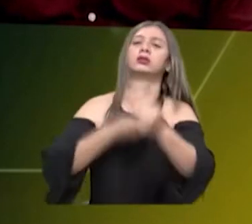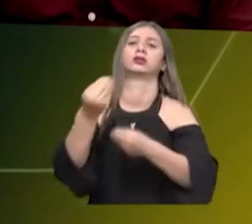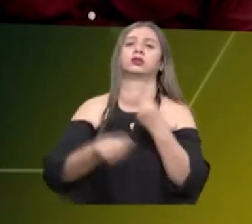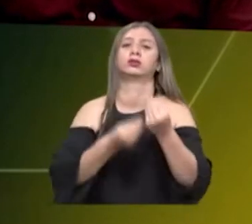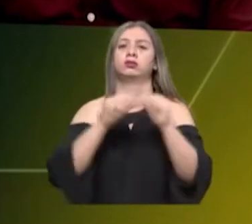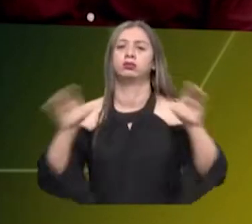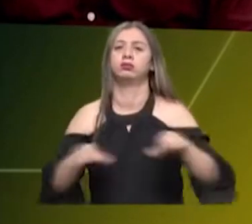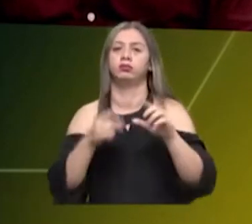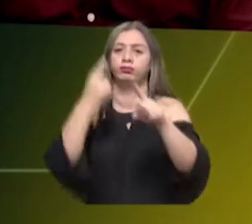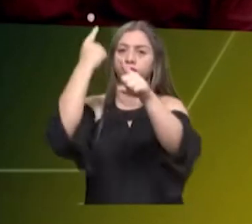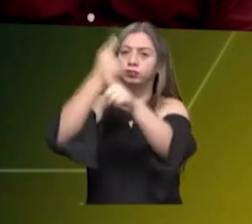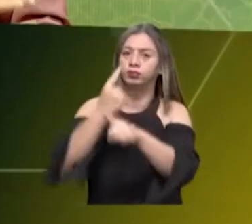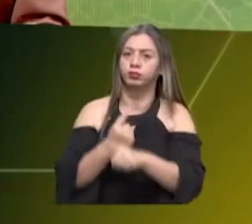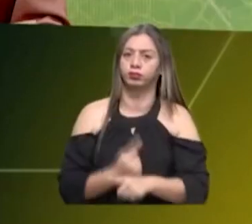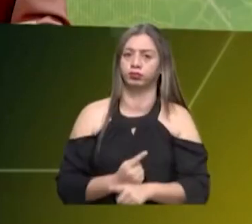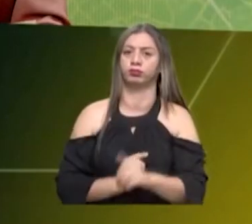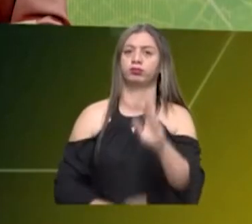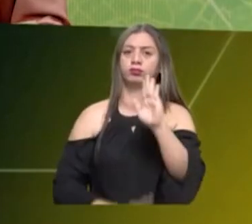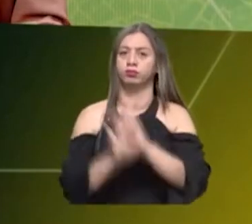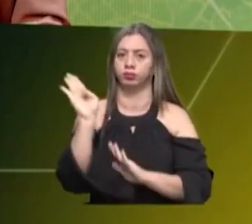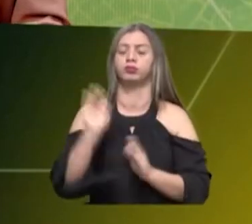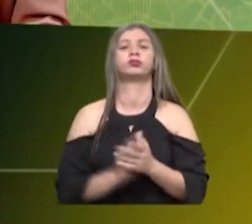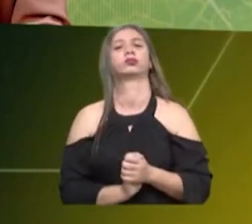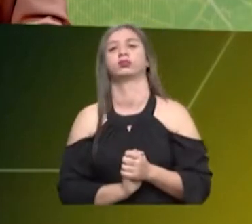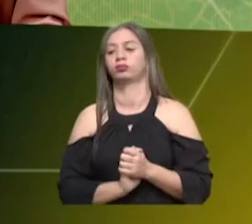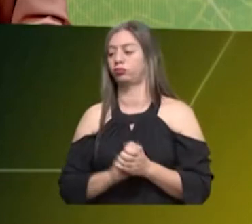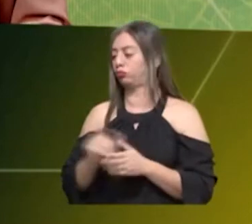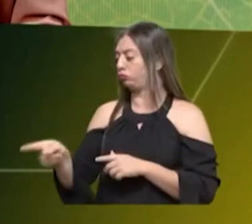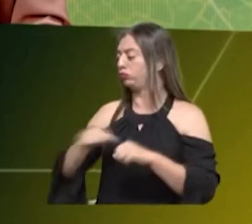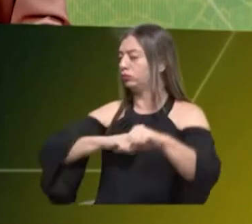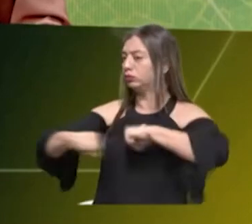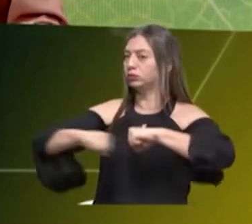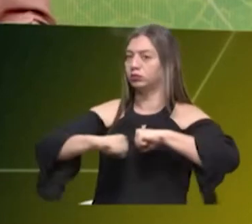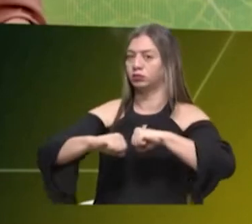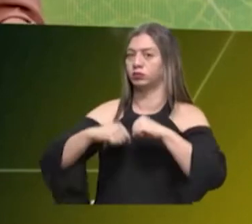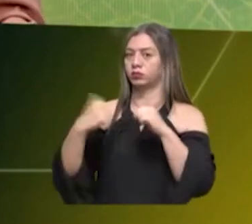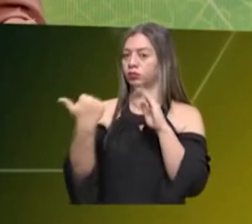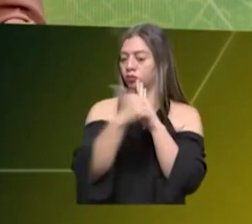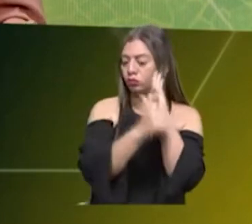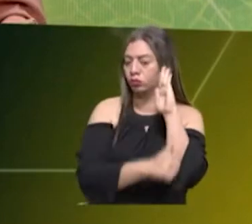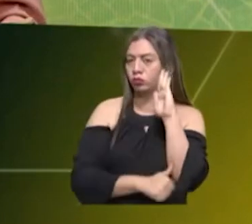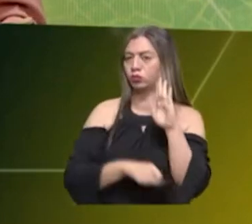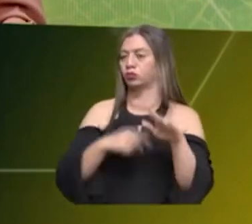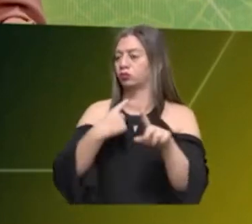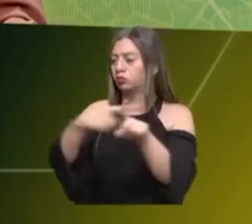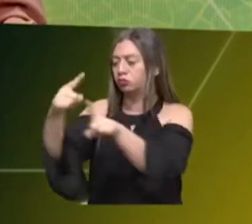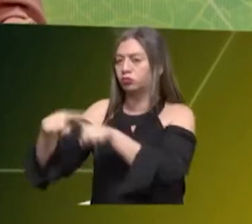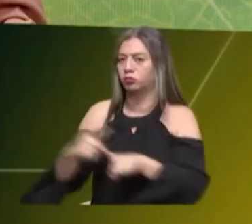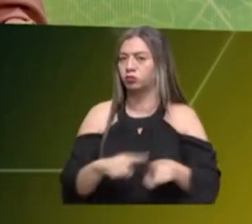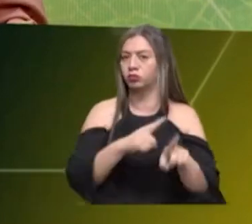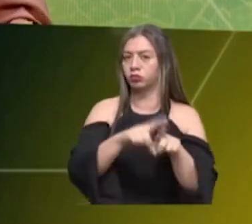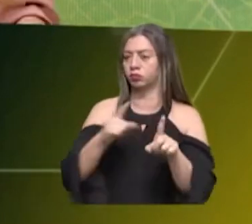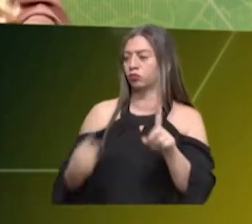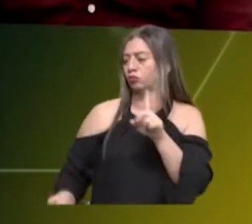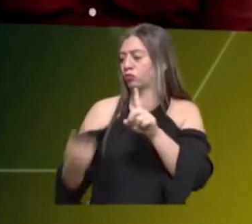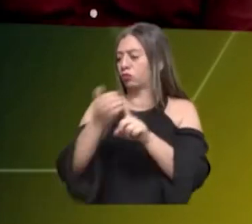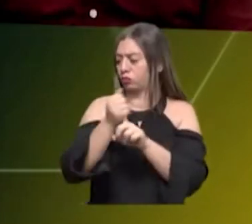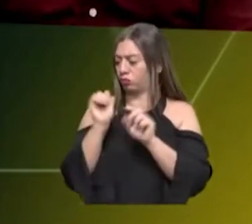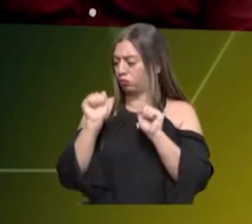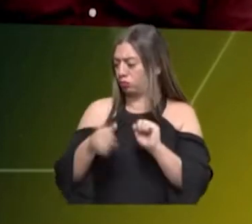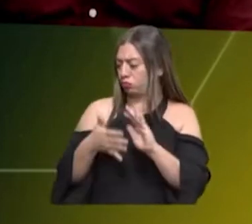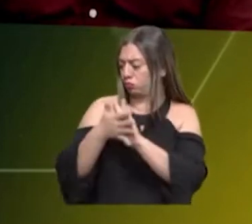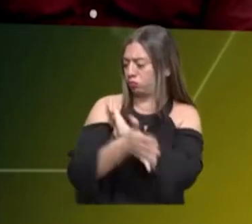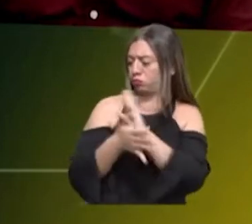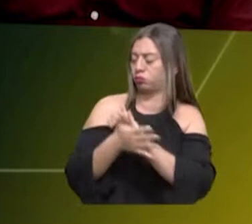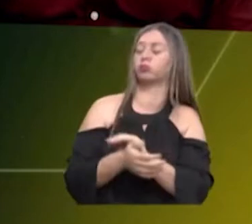llegar a esos niveles de cumplimiento. Claro, ustedes han dividido digamos la gestión en diferentes programas, ¿podemos hablar de algunos de esos logros? Sí,